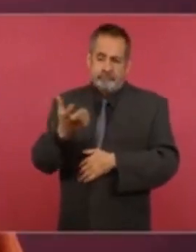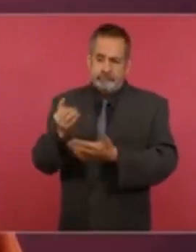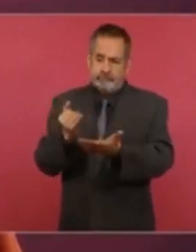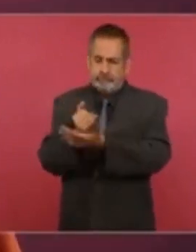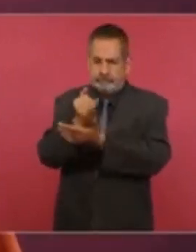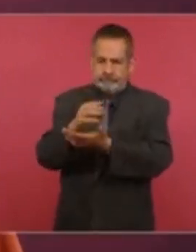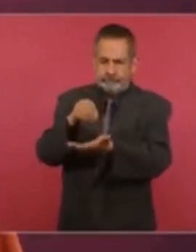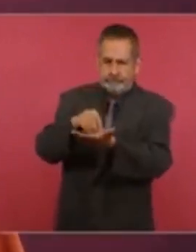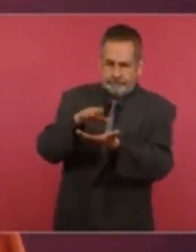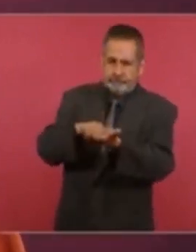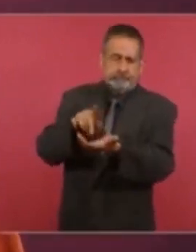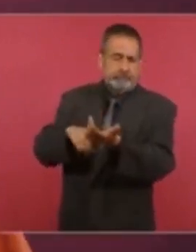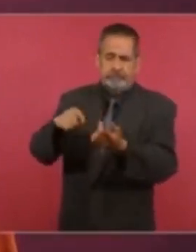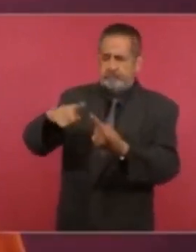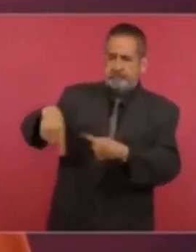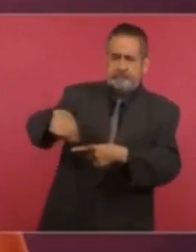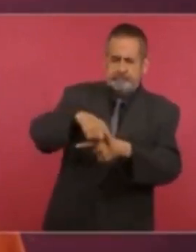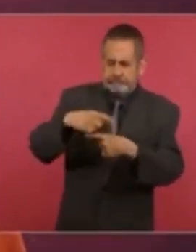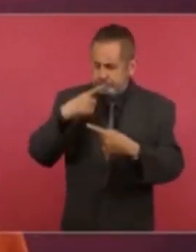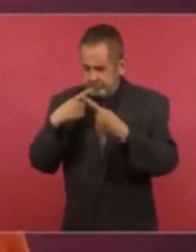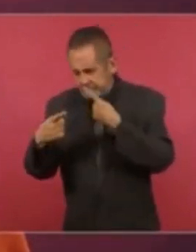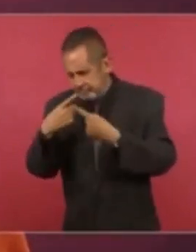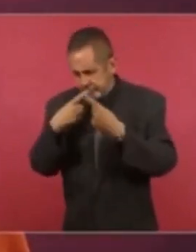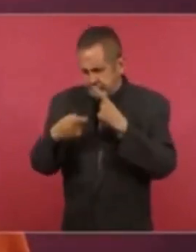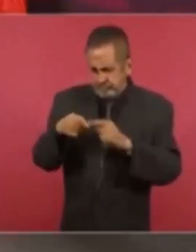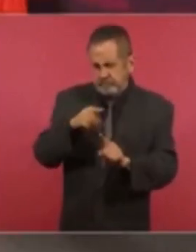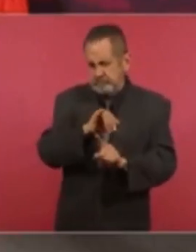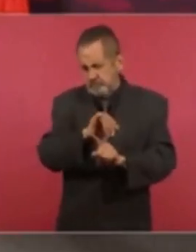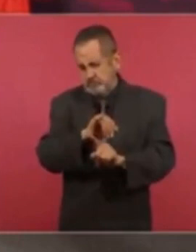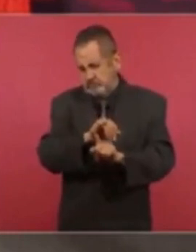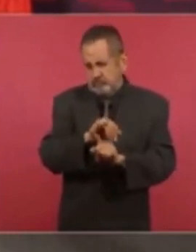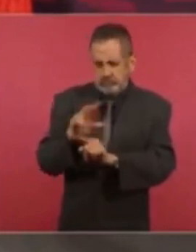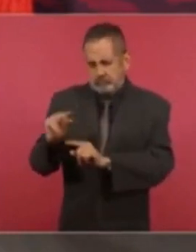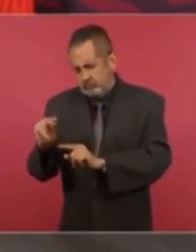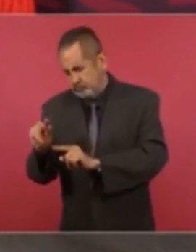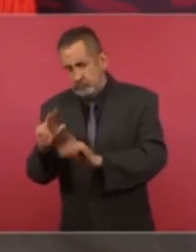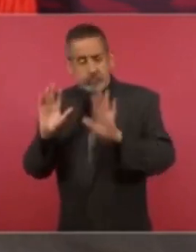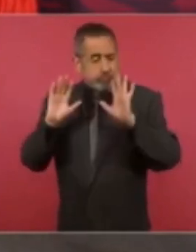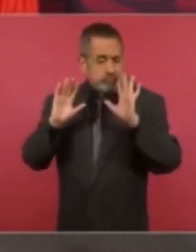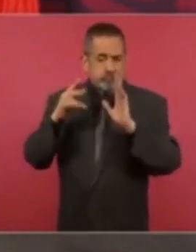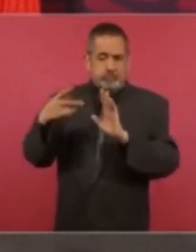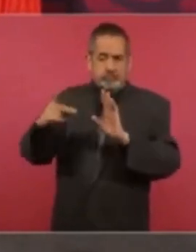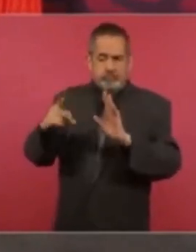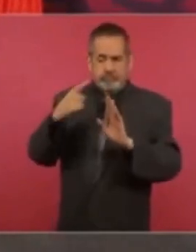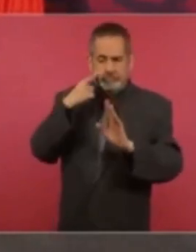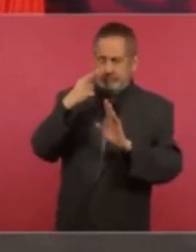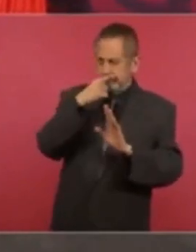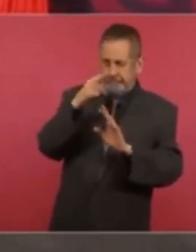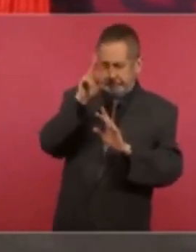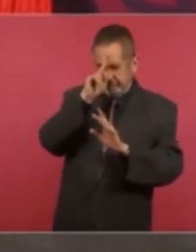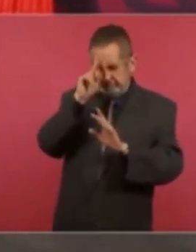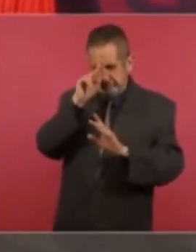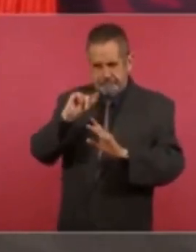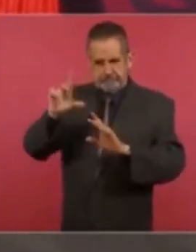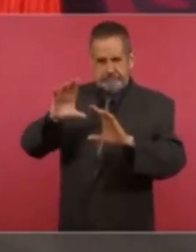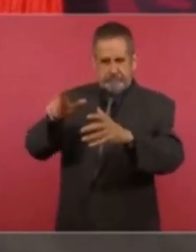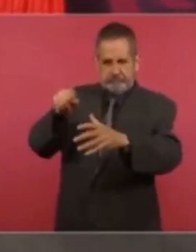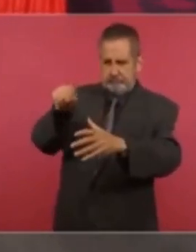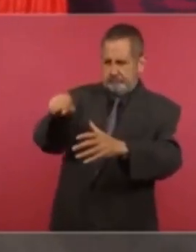sean los legisladores los que puedan hacer ese análisis, un análisis objetivo, profesional,